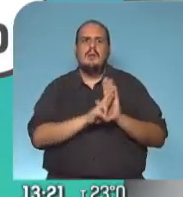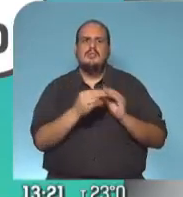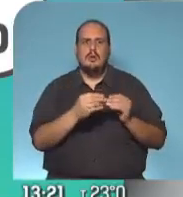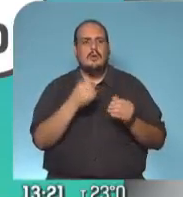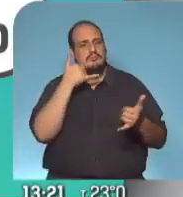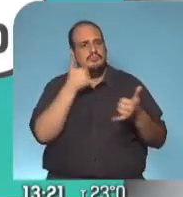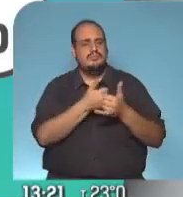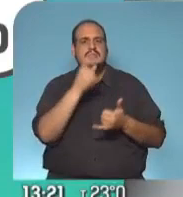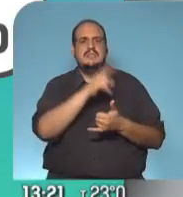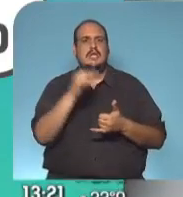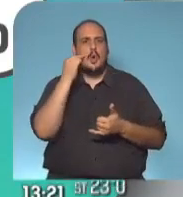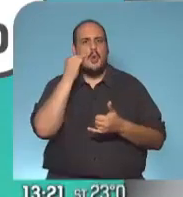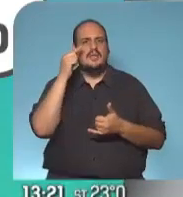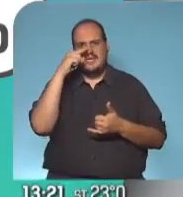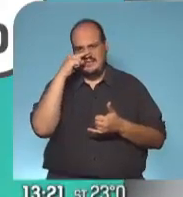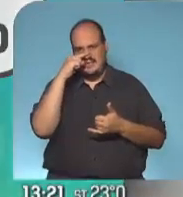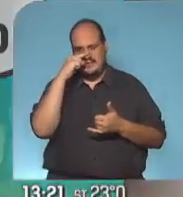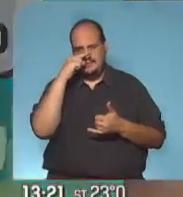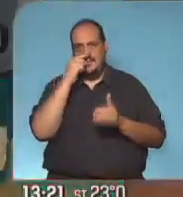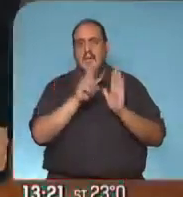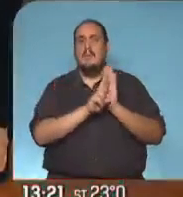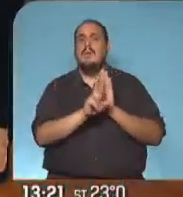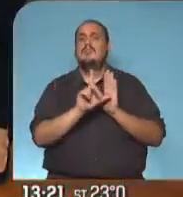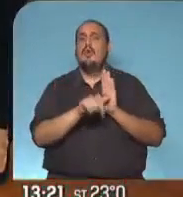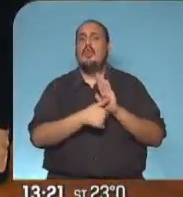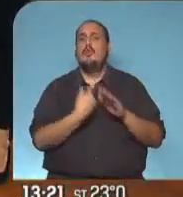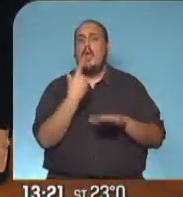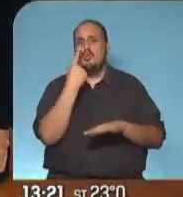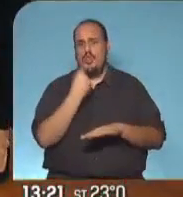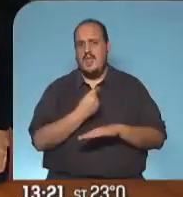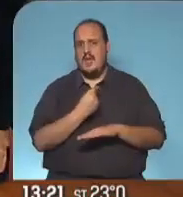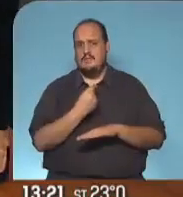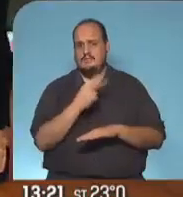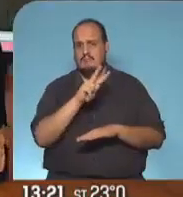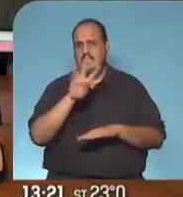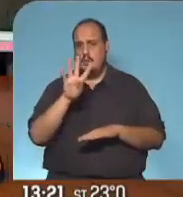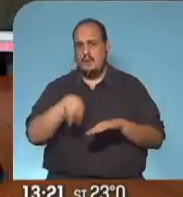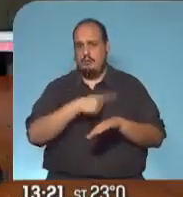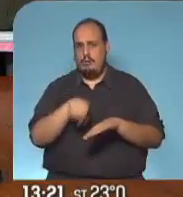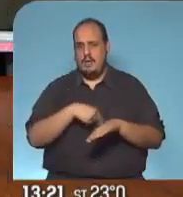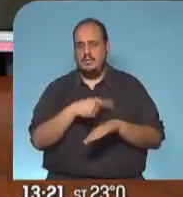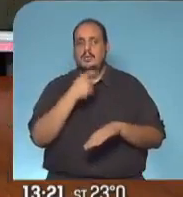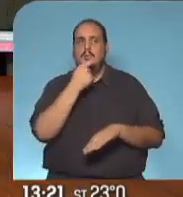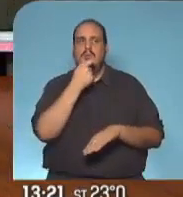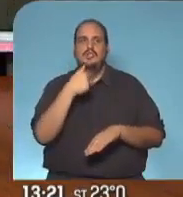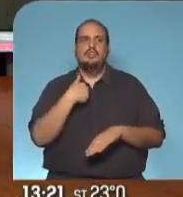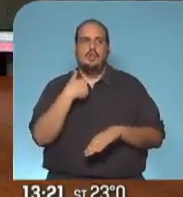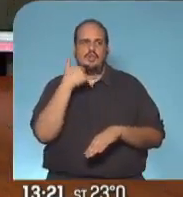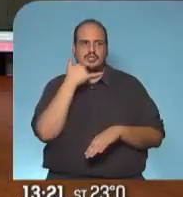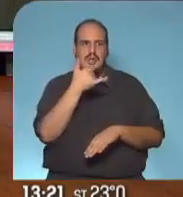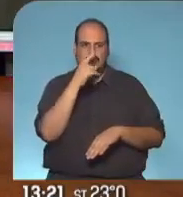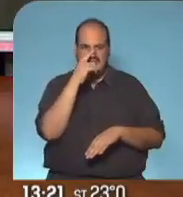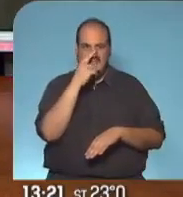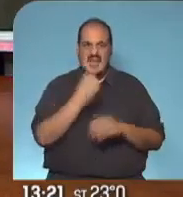147 el permiso solamente va a tener validez por 24 horas es decir que si ustedes llaman a las 7 de la mañana